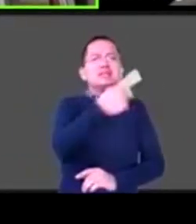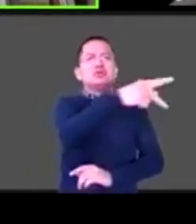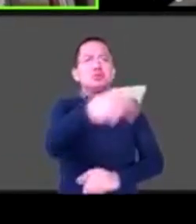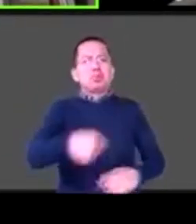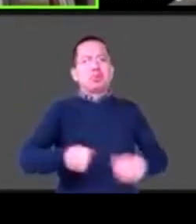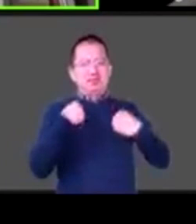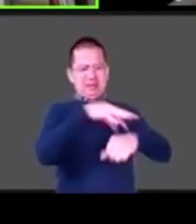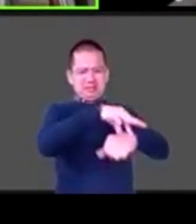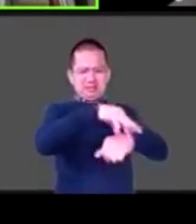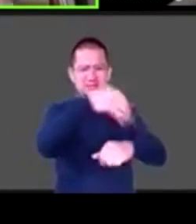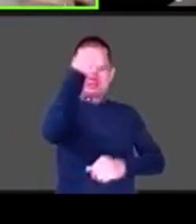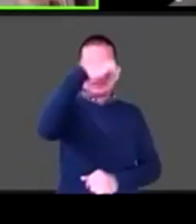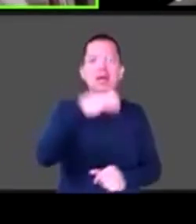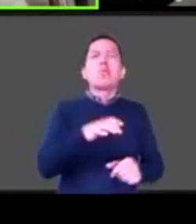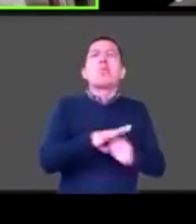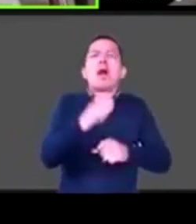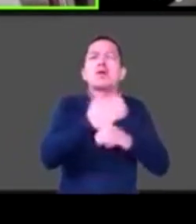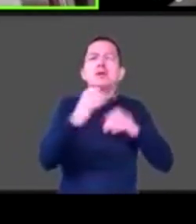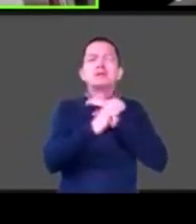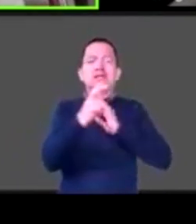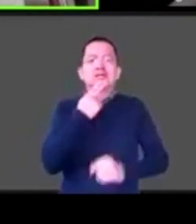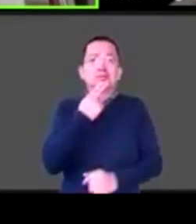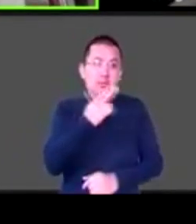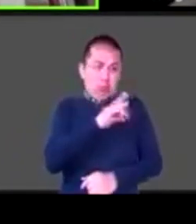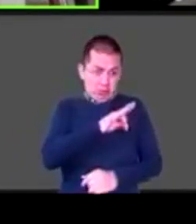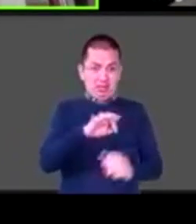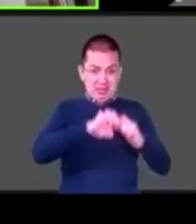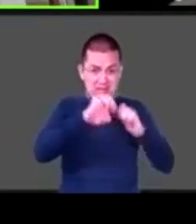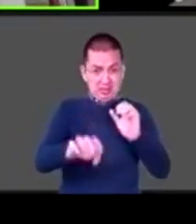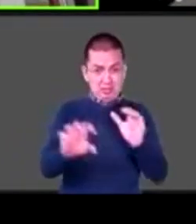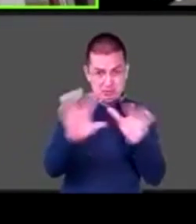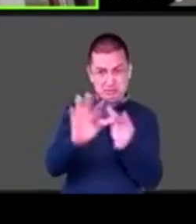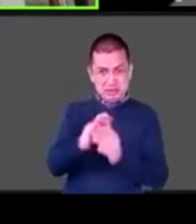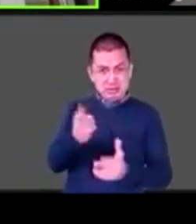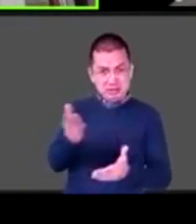pidiendo ejemplos prácticos de ustedes, les conto, les gustó mucho tu historia, Katia.